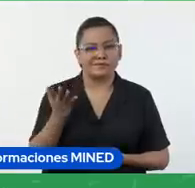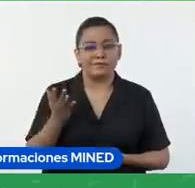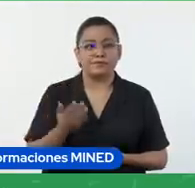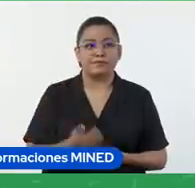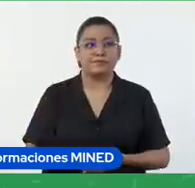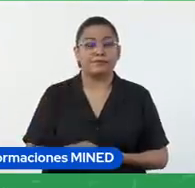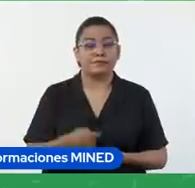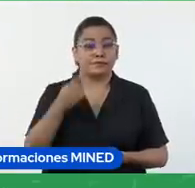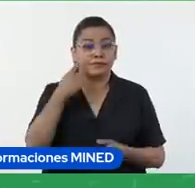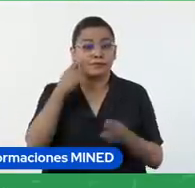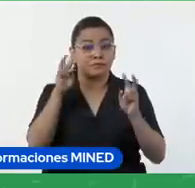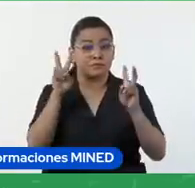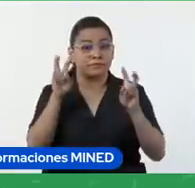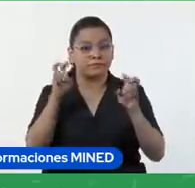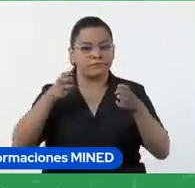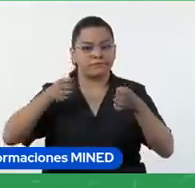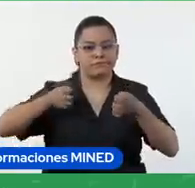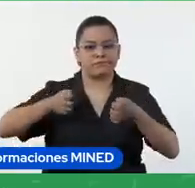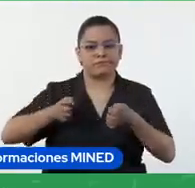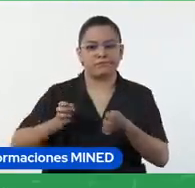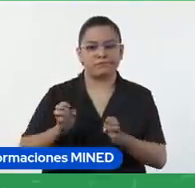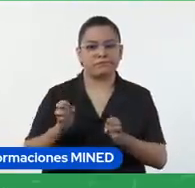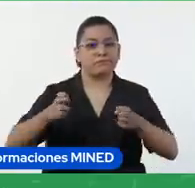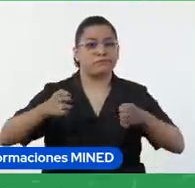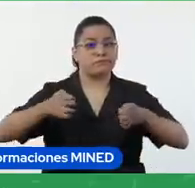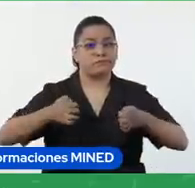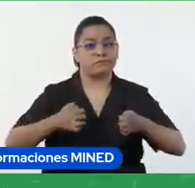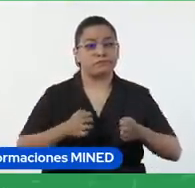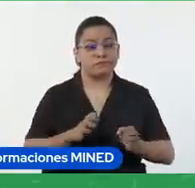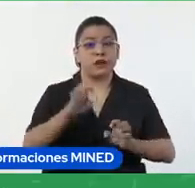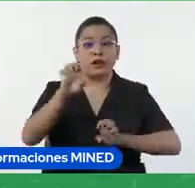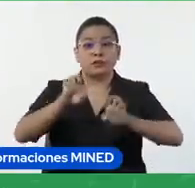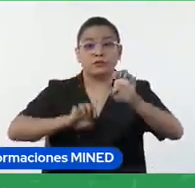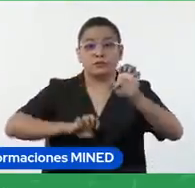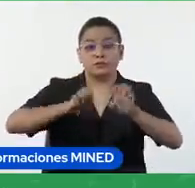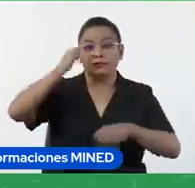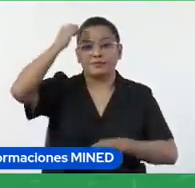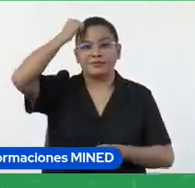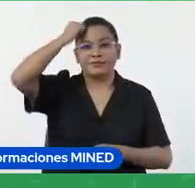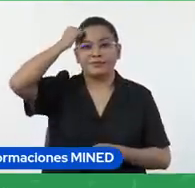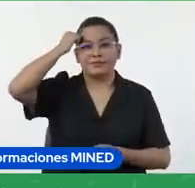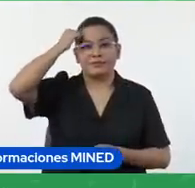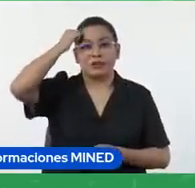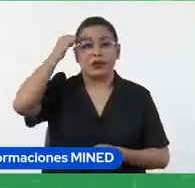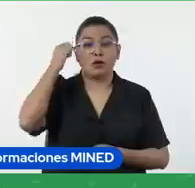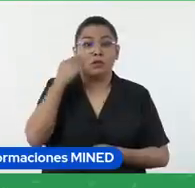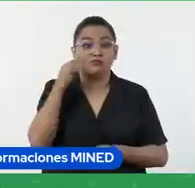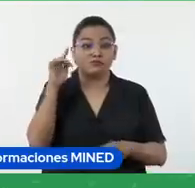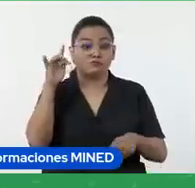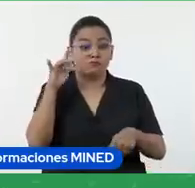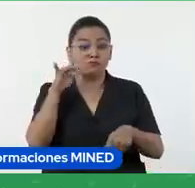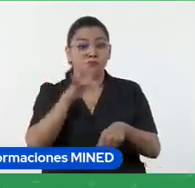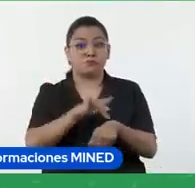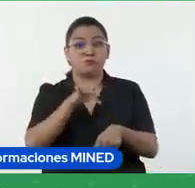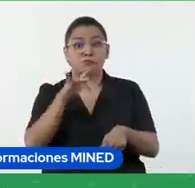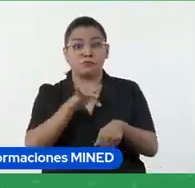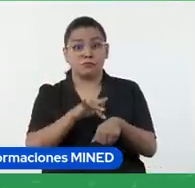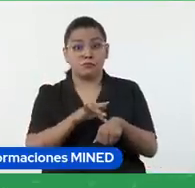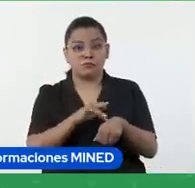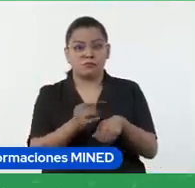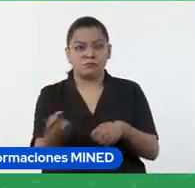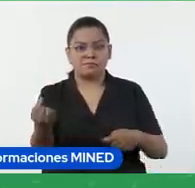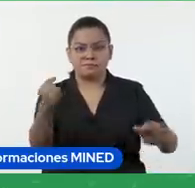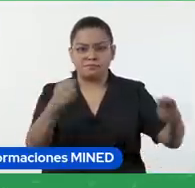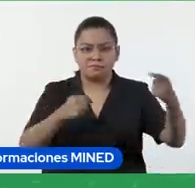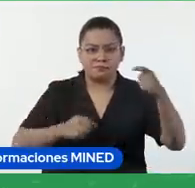estrategias de evaluación para el aprendizaje. Veo que están desde temprano muy activos, muy activas, qué bueno ver